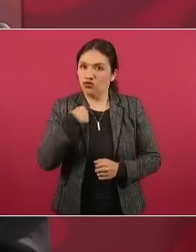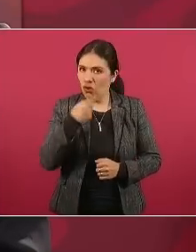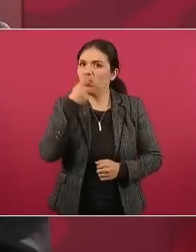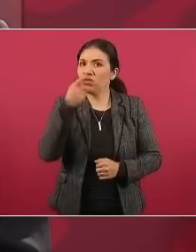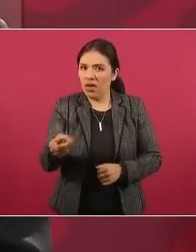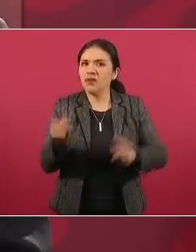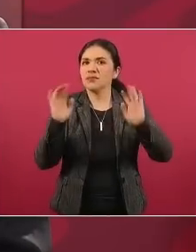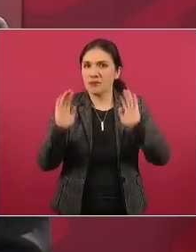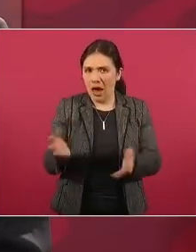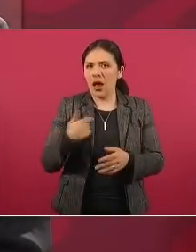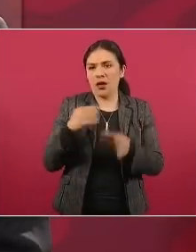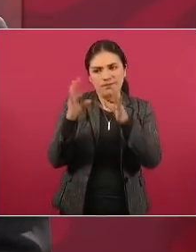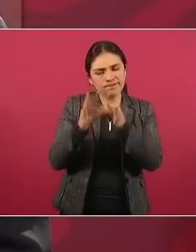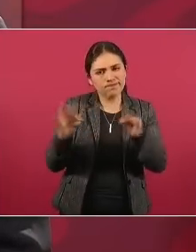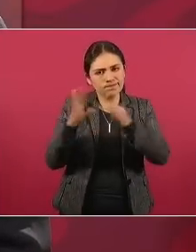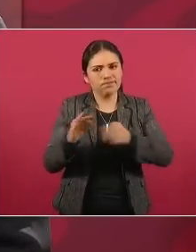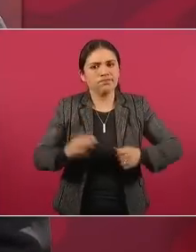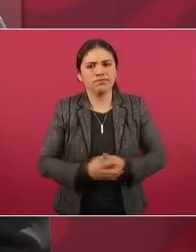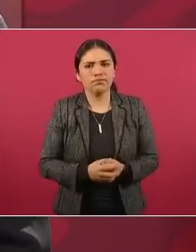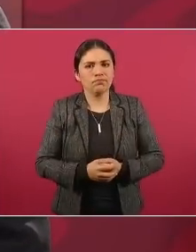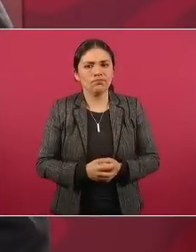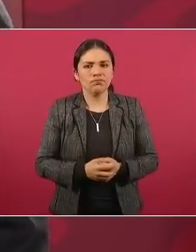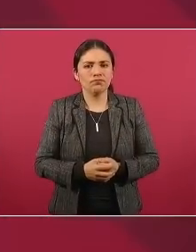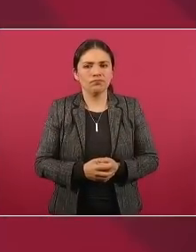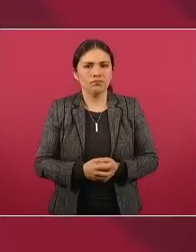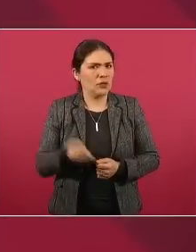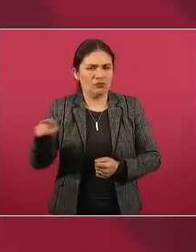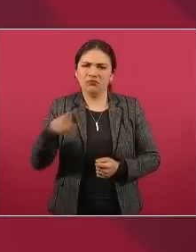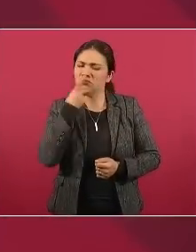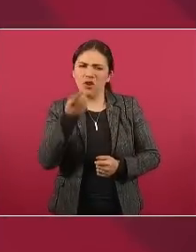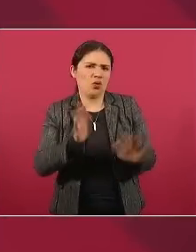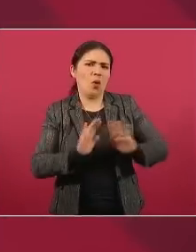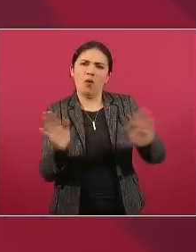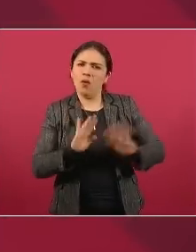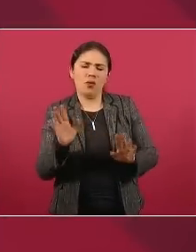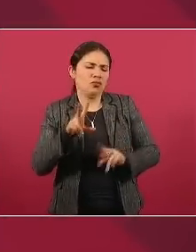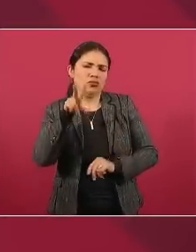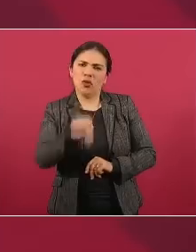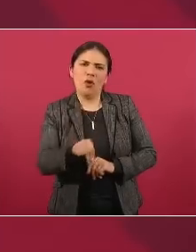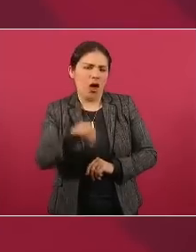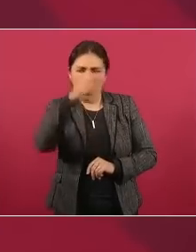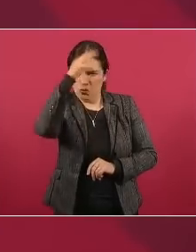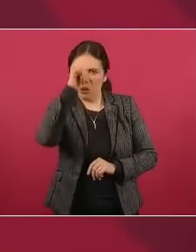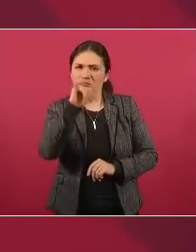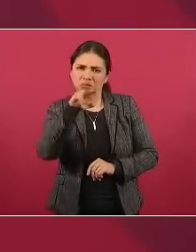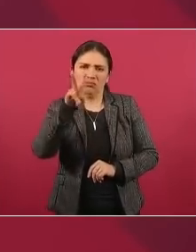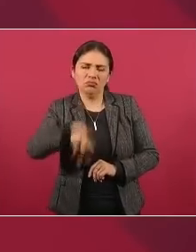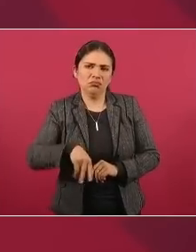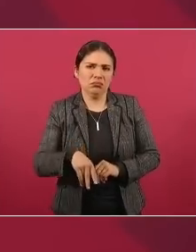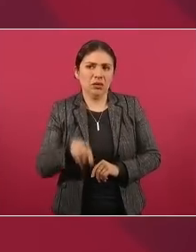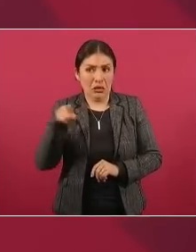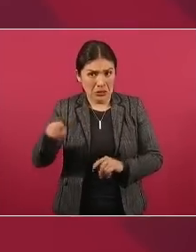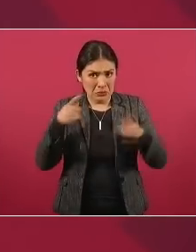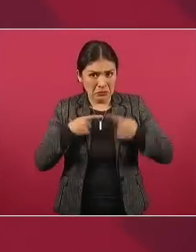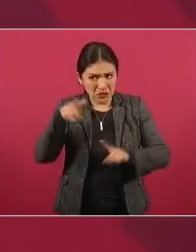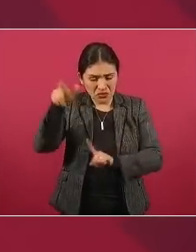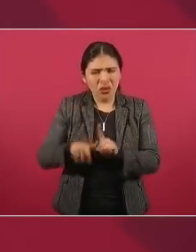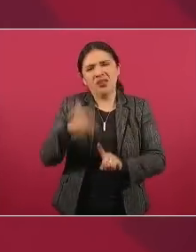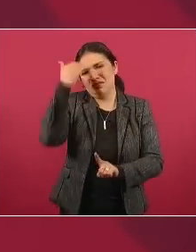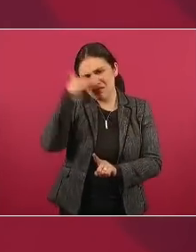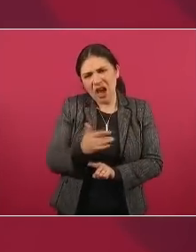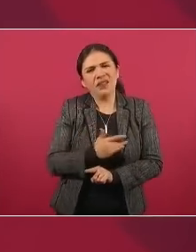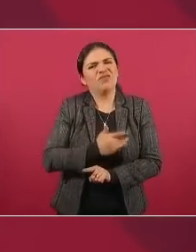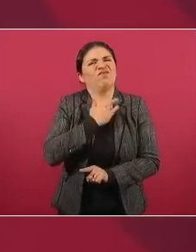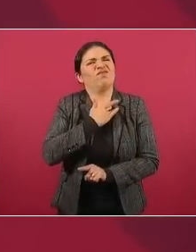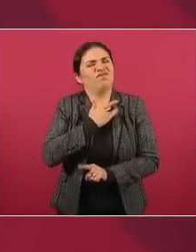es que en esto van todos los que operaron y todos los que